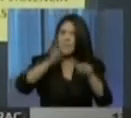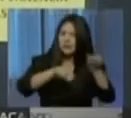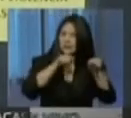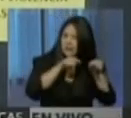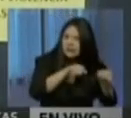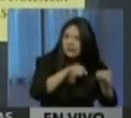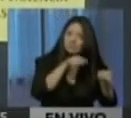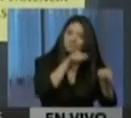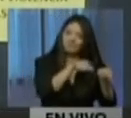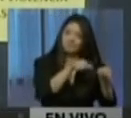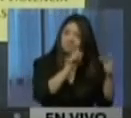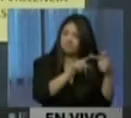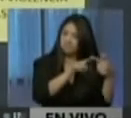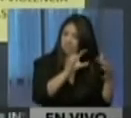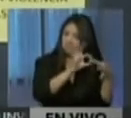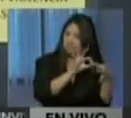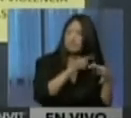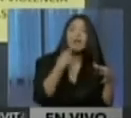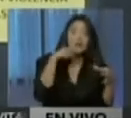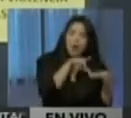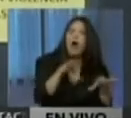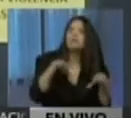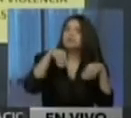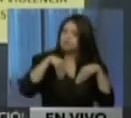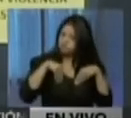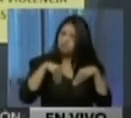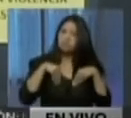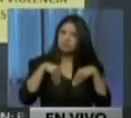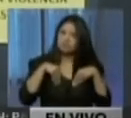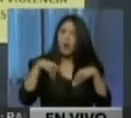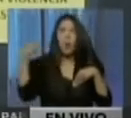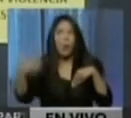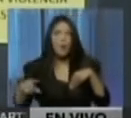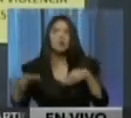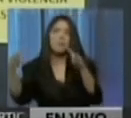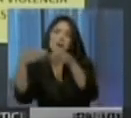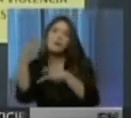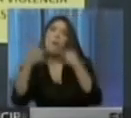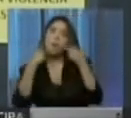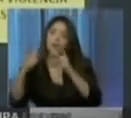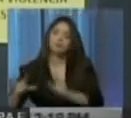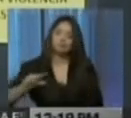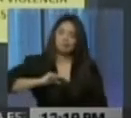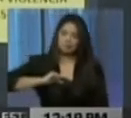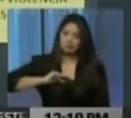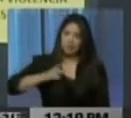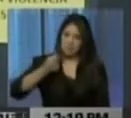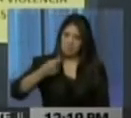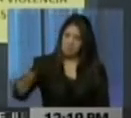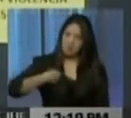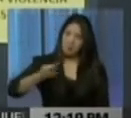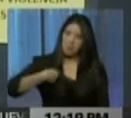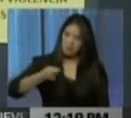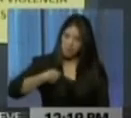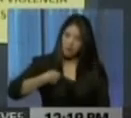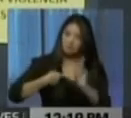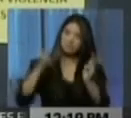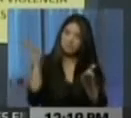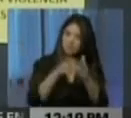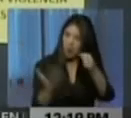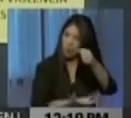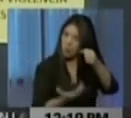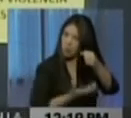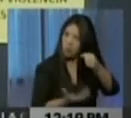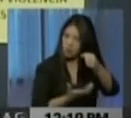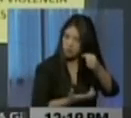desestabilizadoras han reconocido el financiamiento de partidos políticos de derecha y su participación en guarimbas